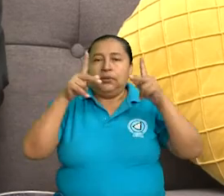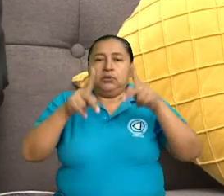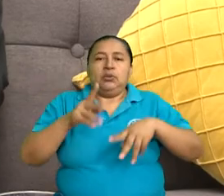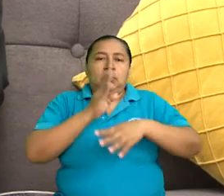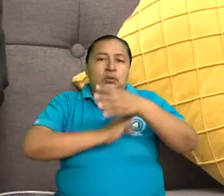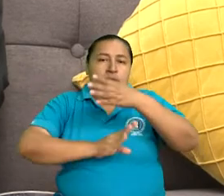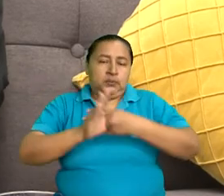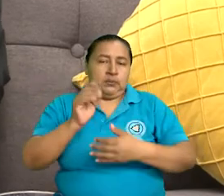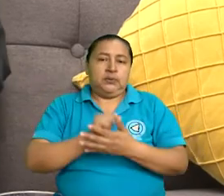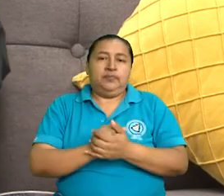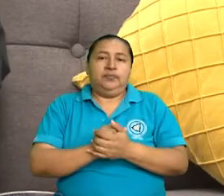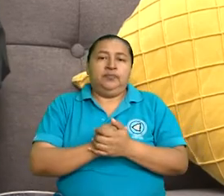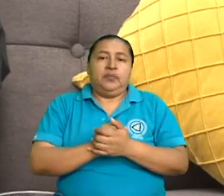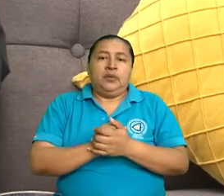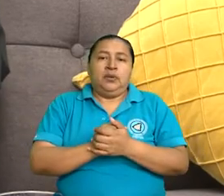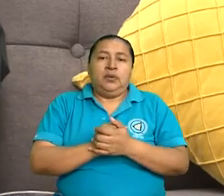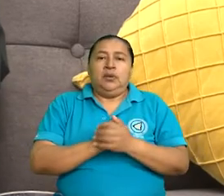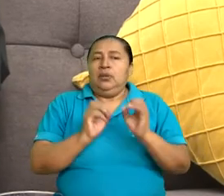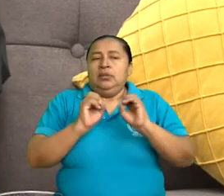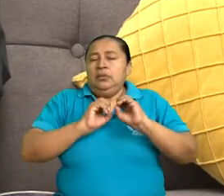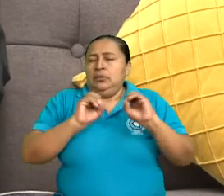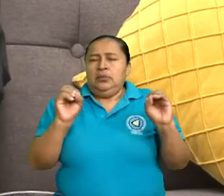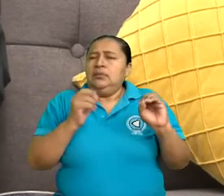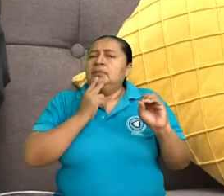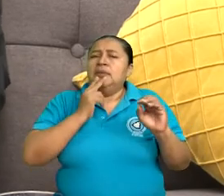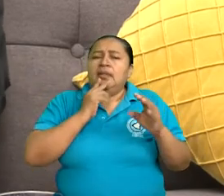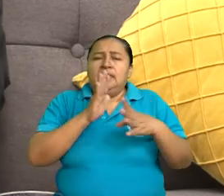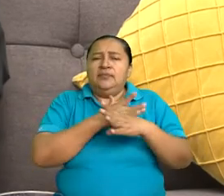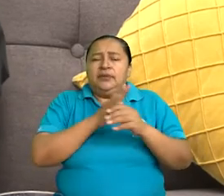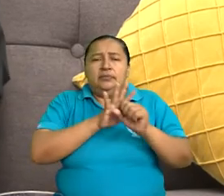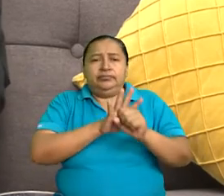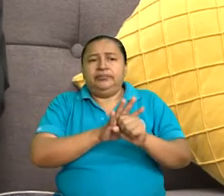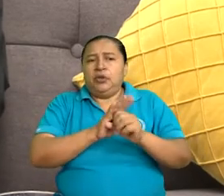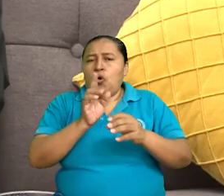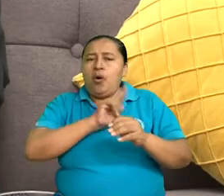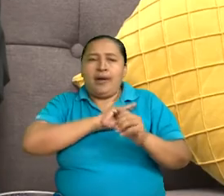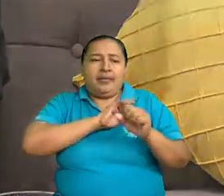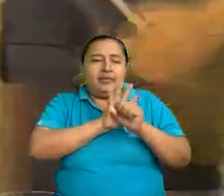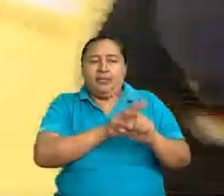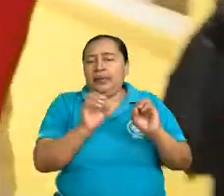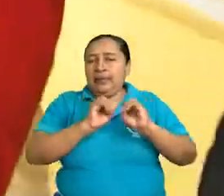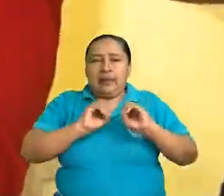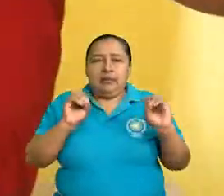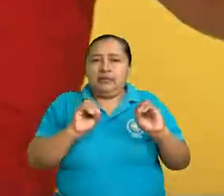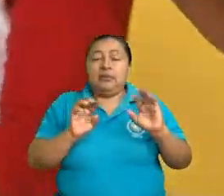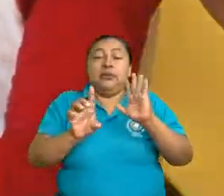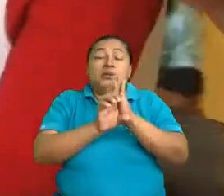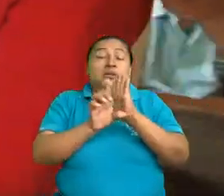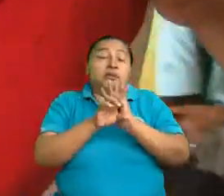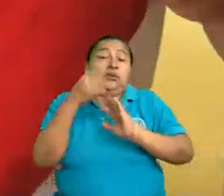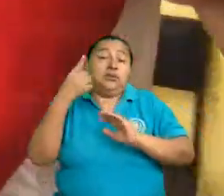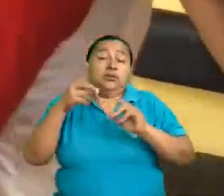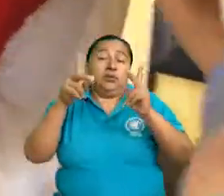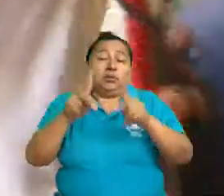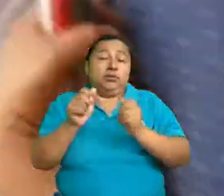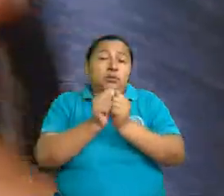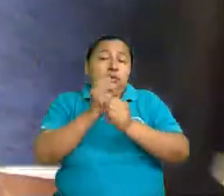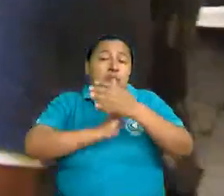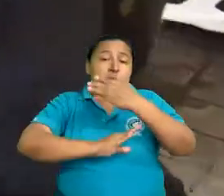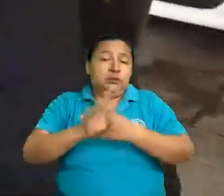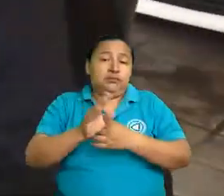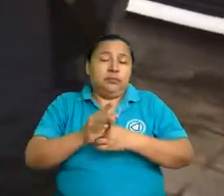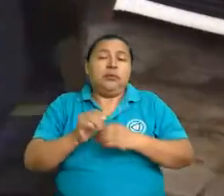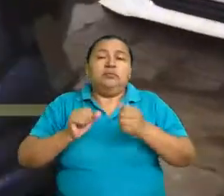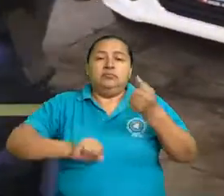discapacidad, sin hacer ningún tipo de acepción o discriminación. La ley de los derechos de las personas con discapacidad